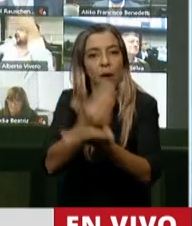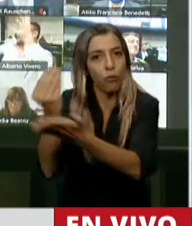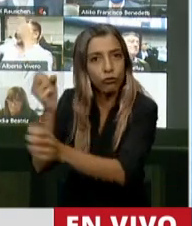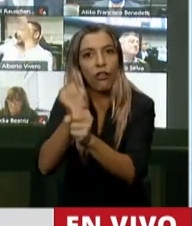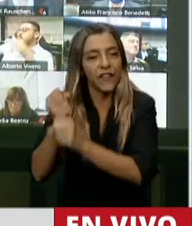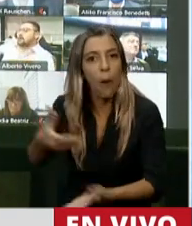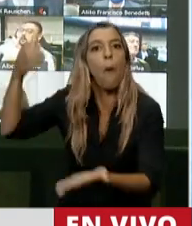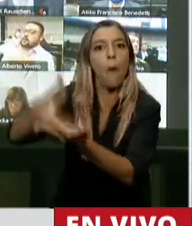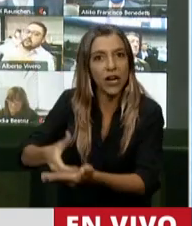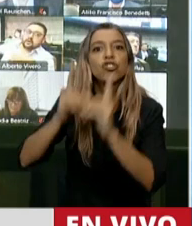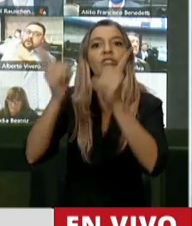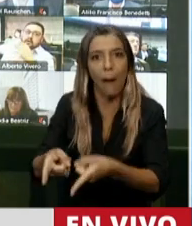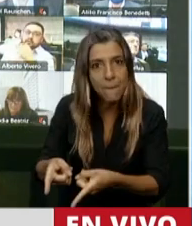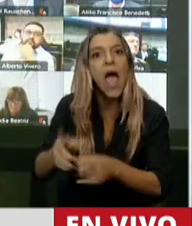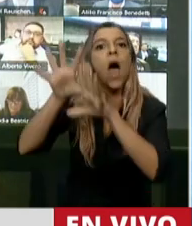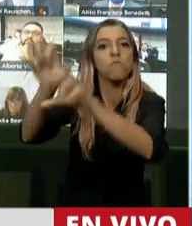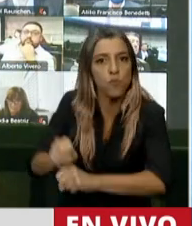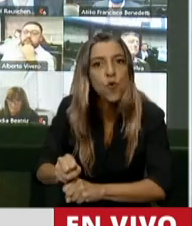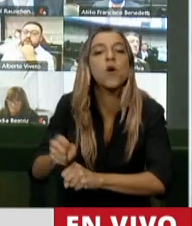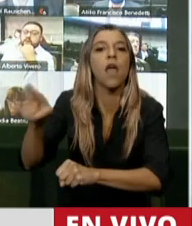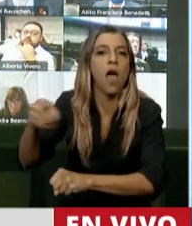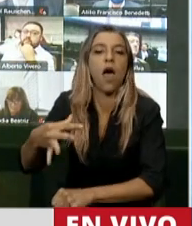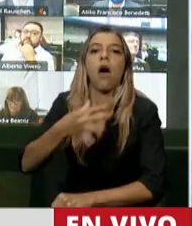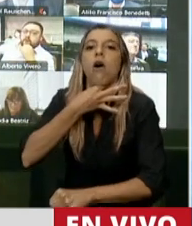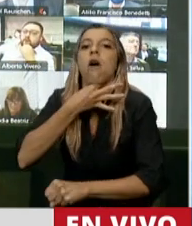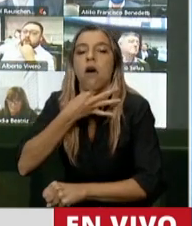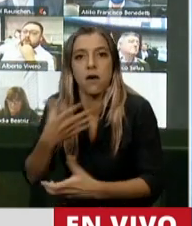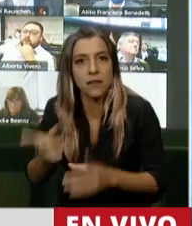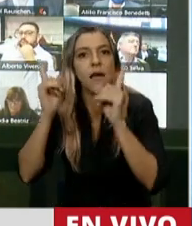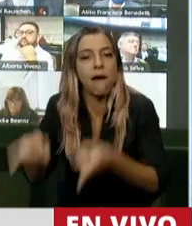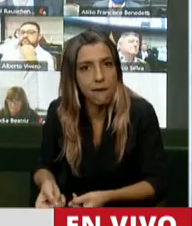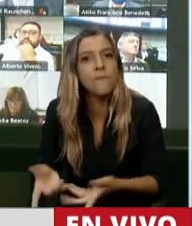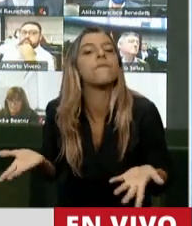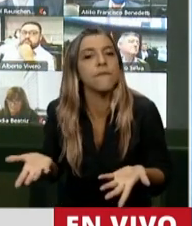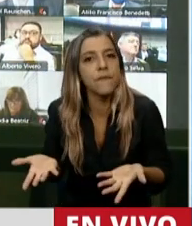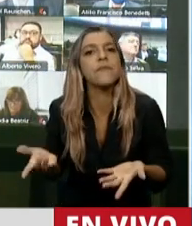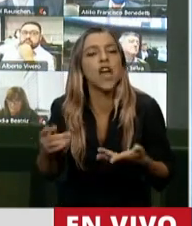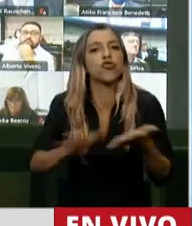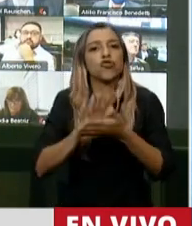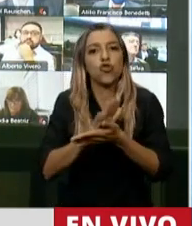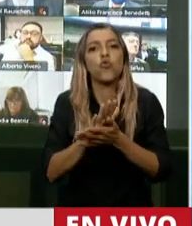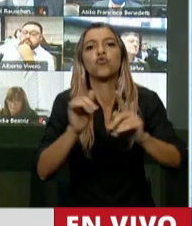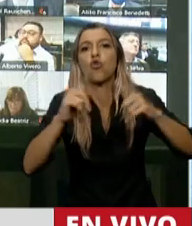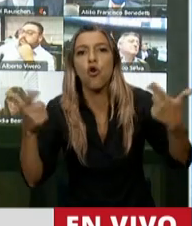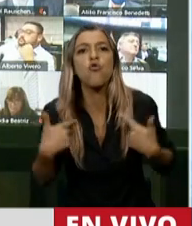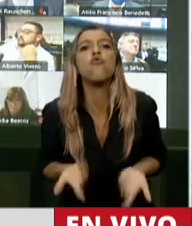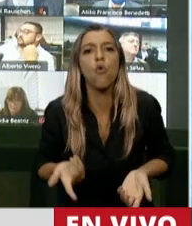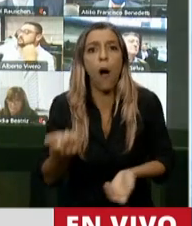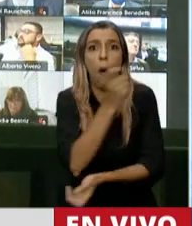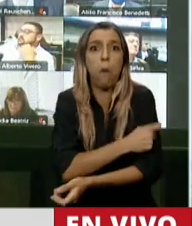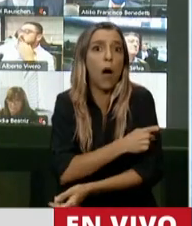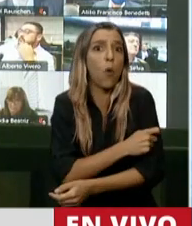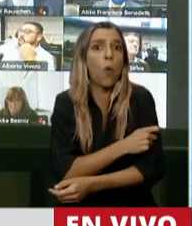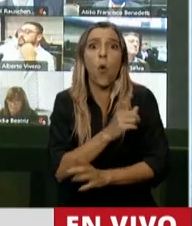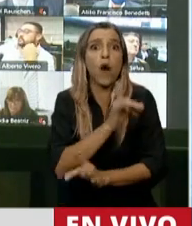inversión y los está asfixiando. No hay plan sanitario, el único plan es la vacuna. No hay plan económico, el